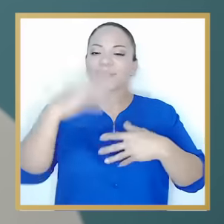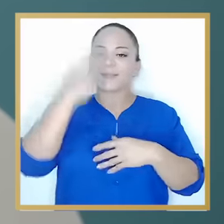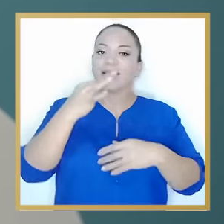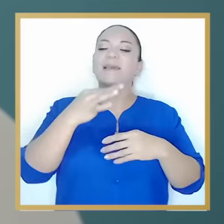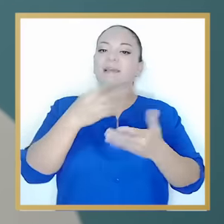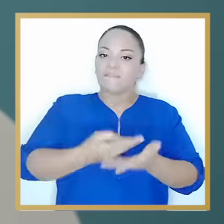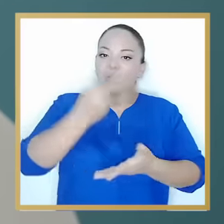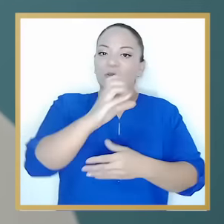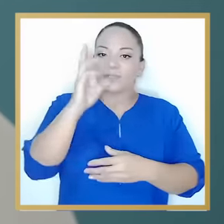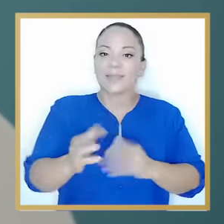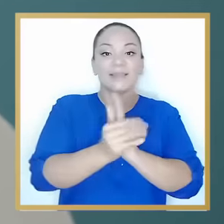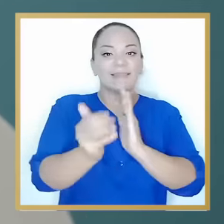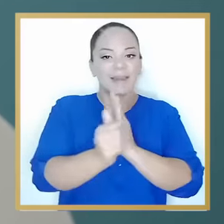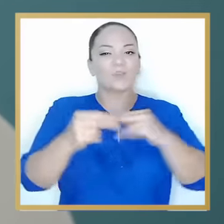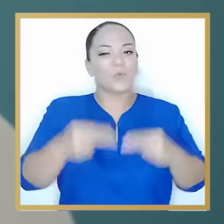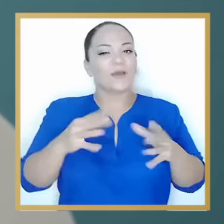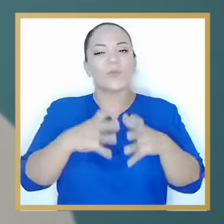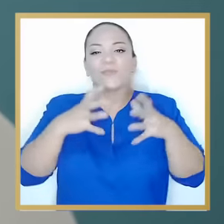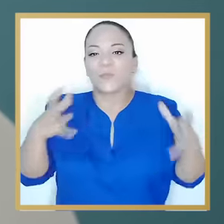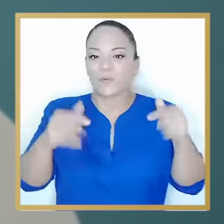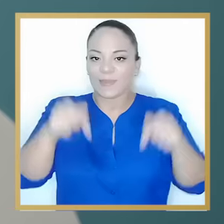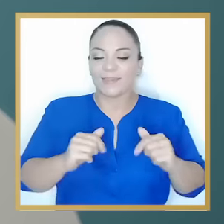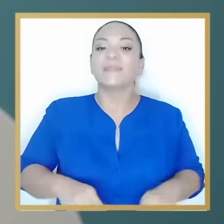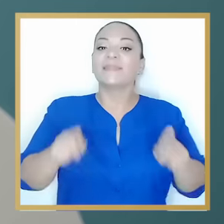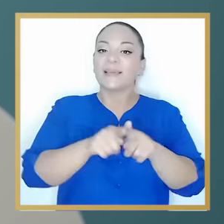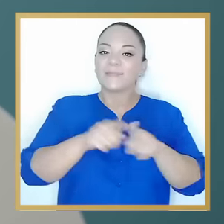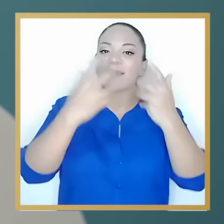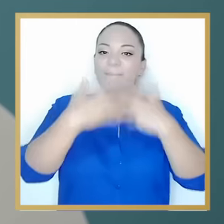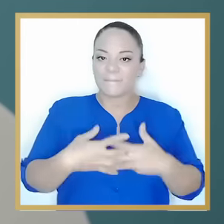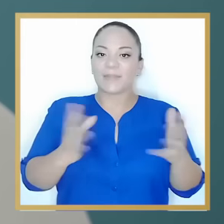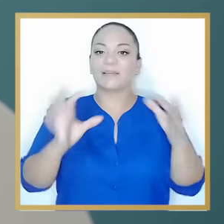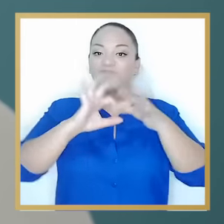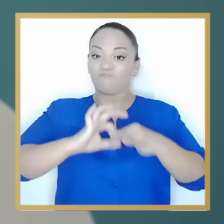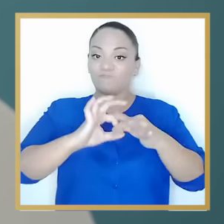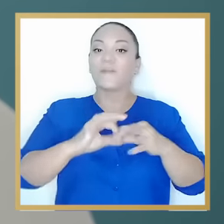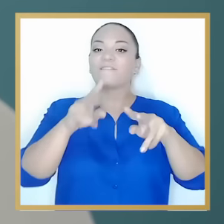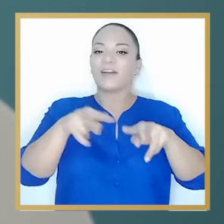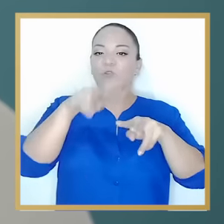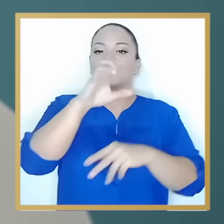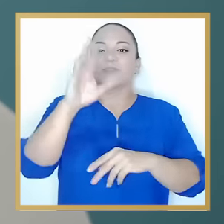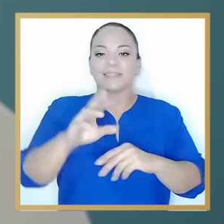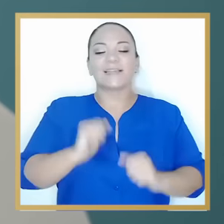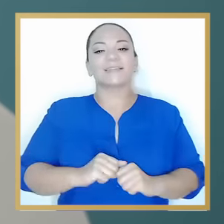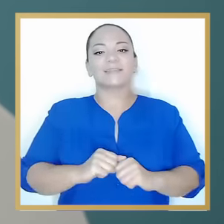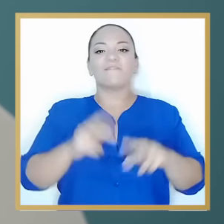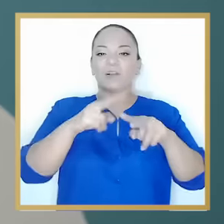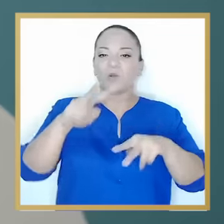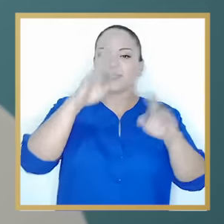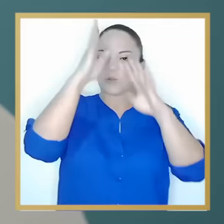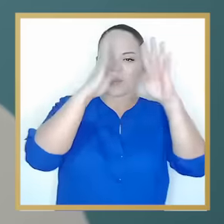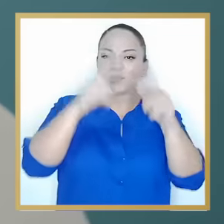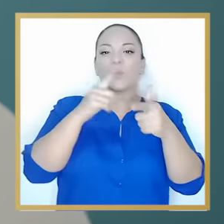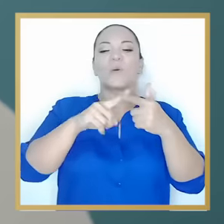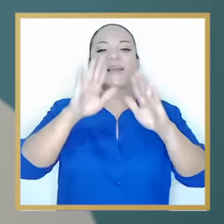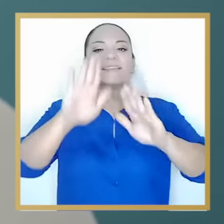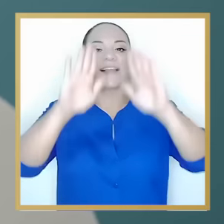que cree en el valor de Costa Rica y en el gran talento humano que encontramos, pero además una empresa que coincide estrechamente con los valores costarricenses, los valores de